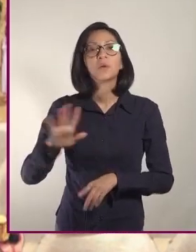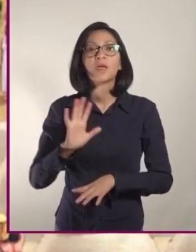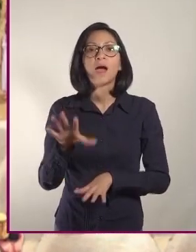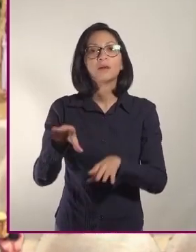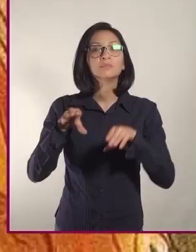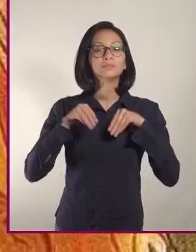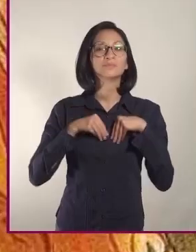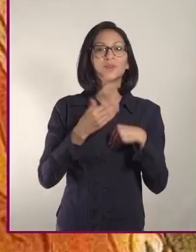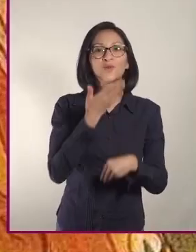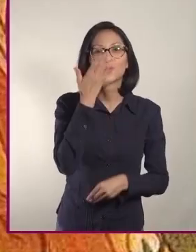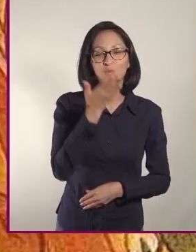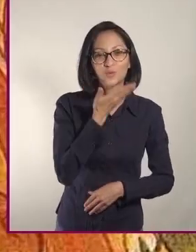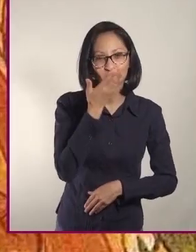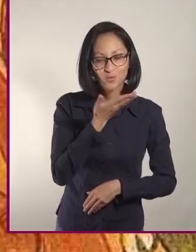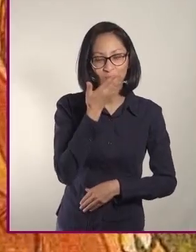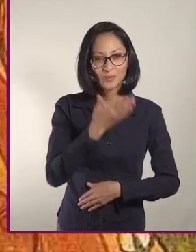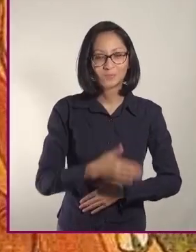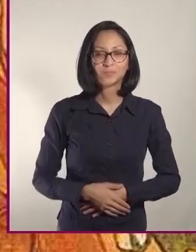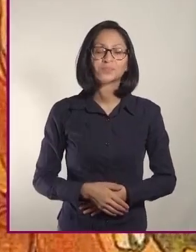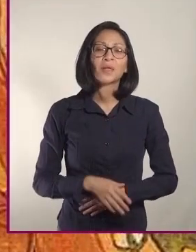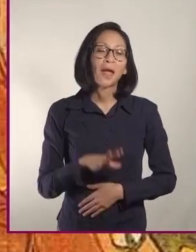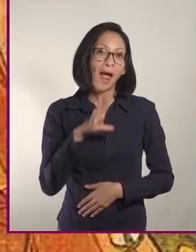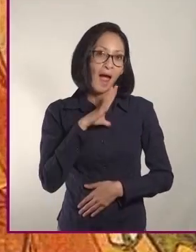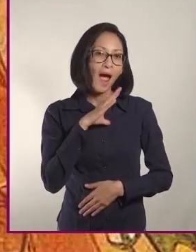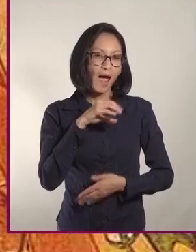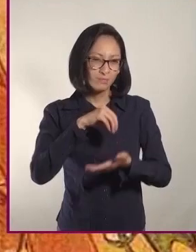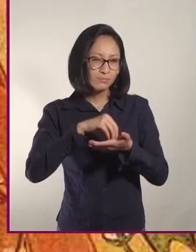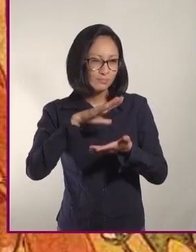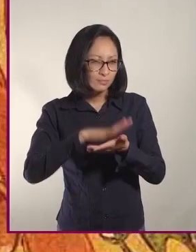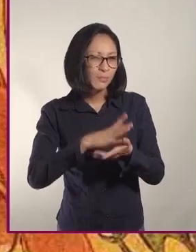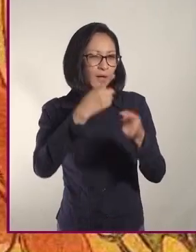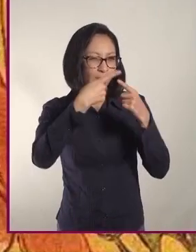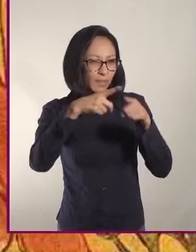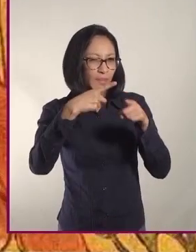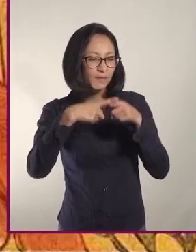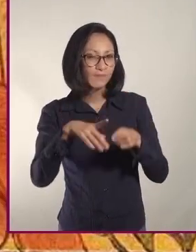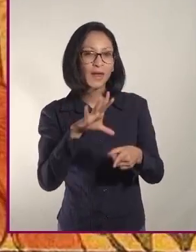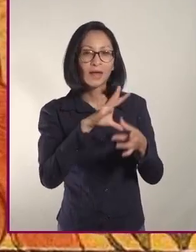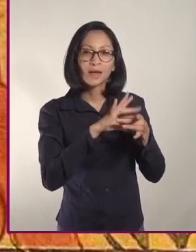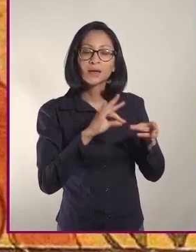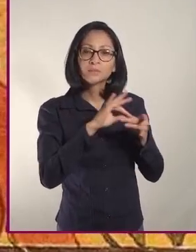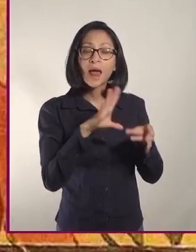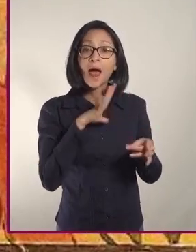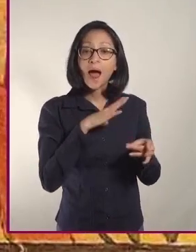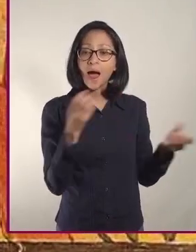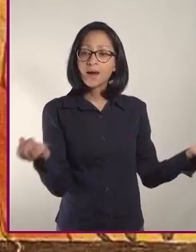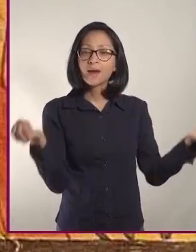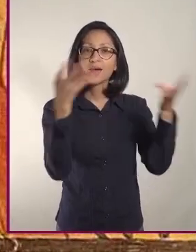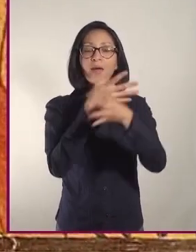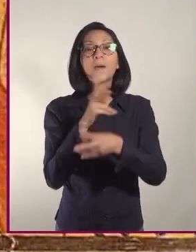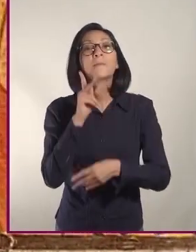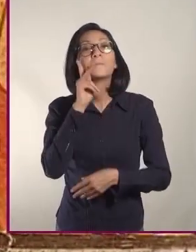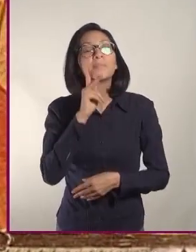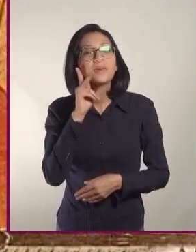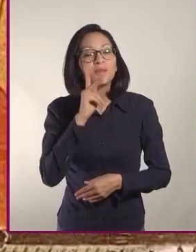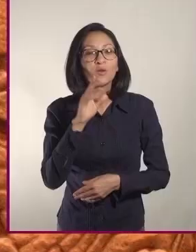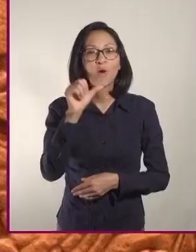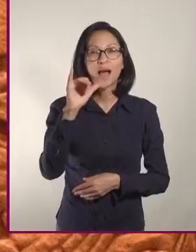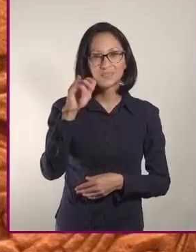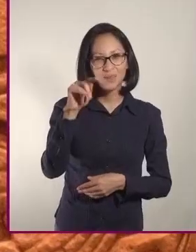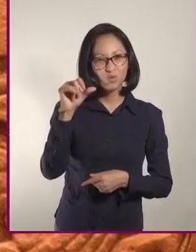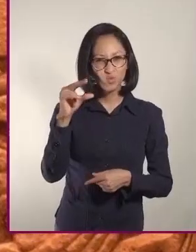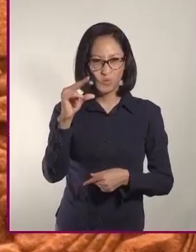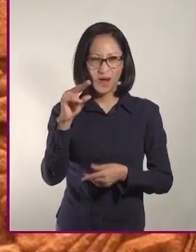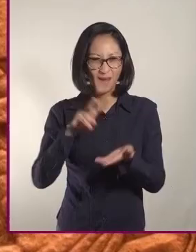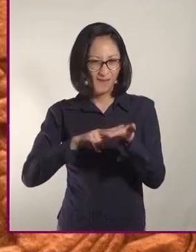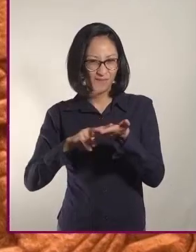Mediterráneo. Por ejemplo, registros jeroglíficos parecen narrar exportaciones de vino y aceitunas de Canaán